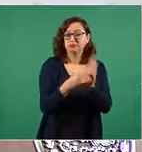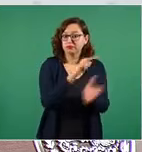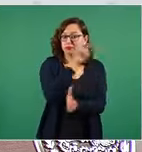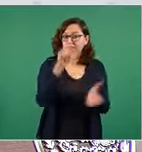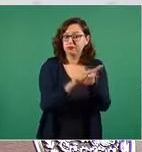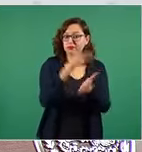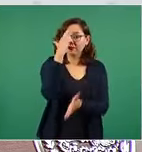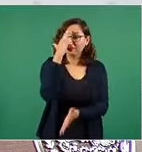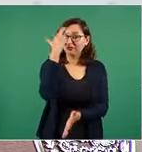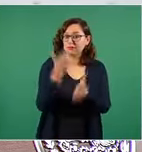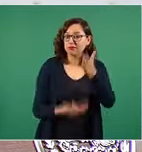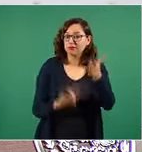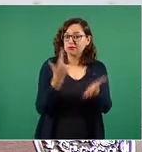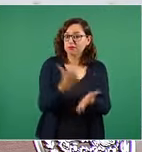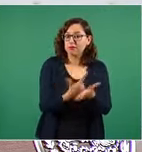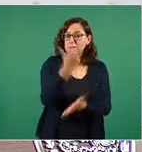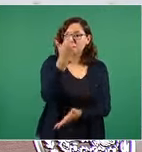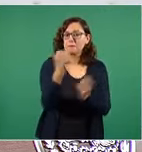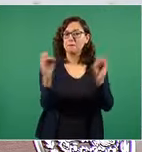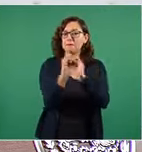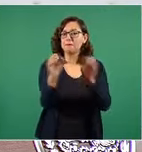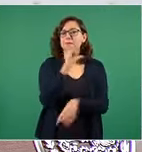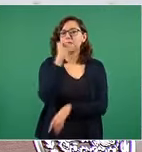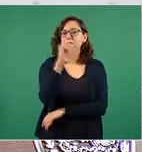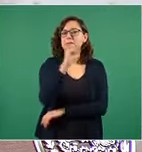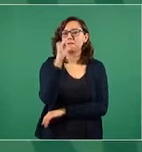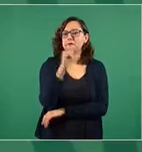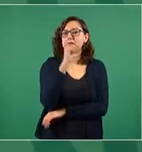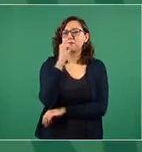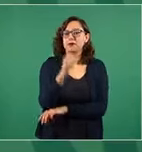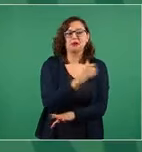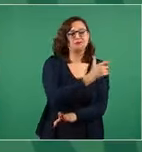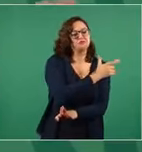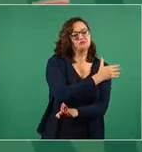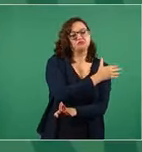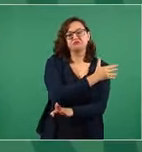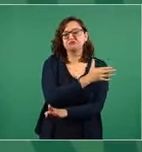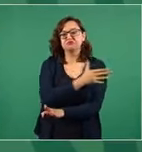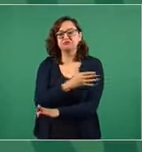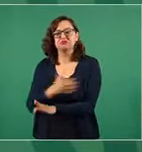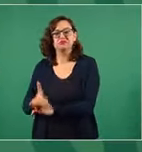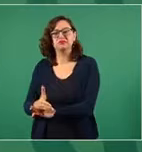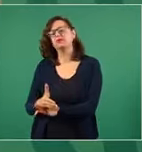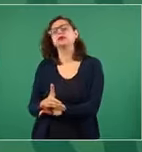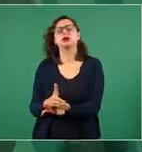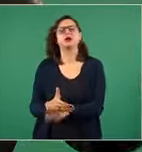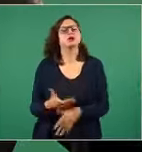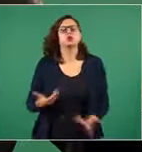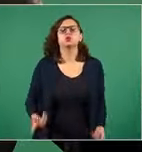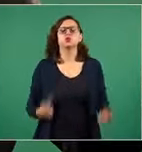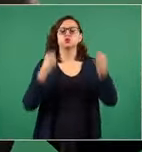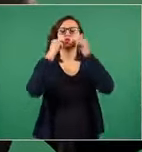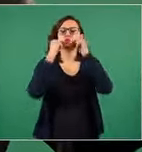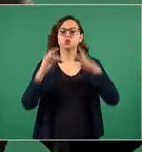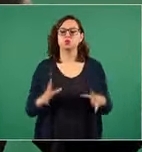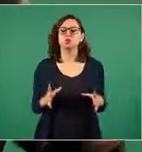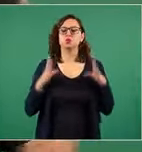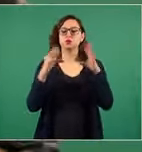Ah, pero no siendo delito grave, de todas maneras crearon el Instituto Anticorrupción.